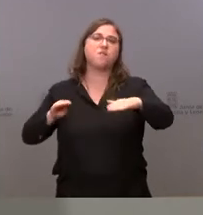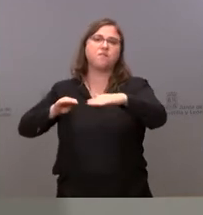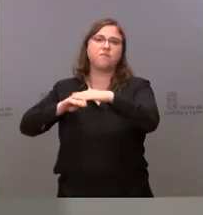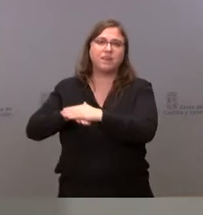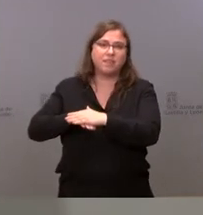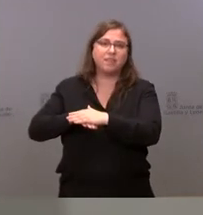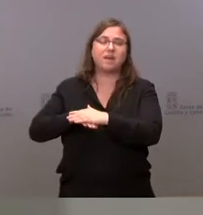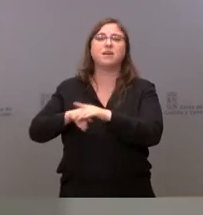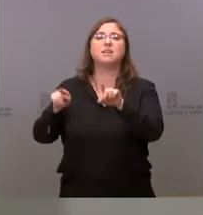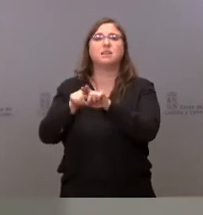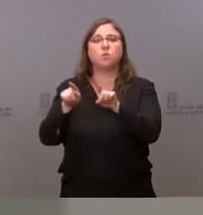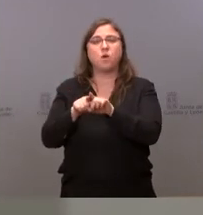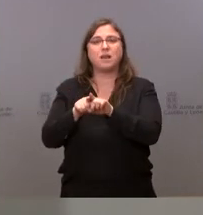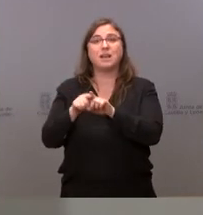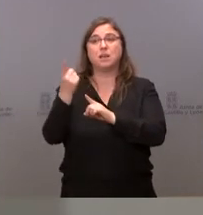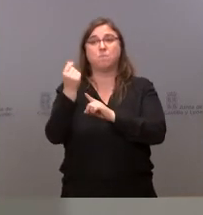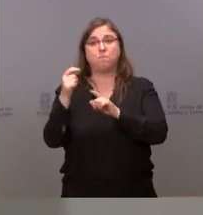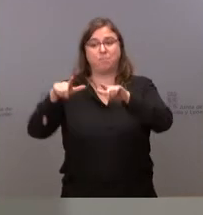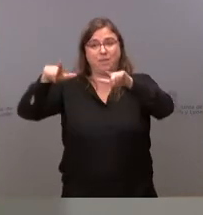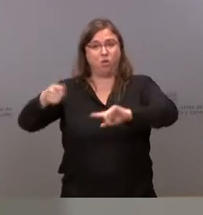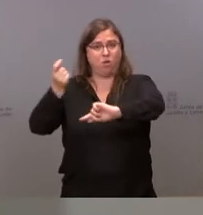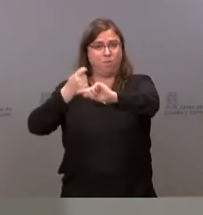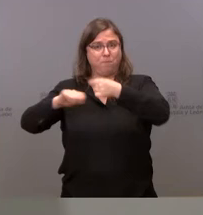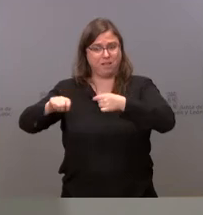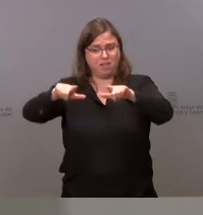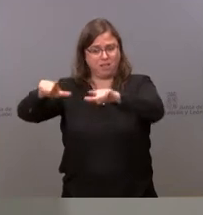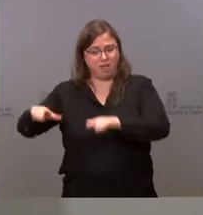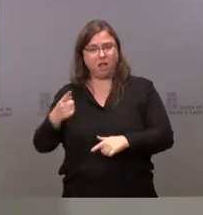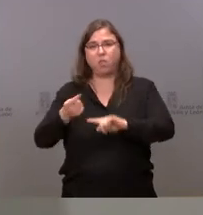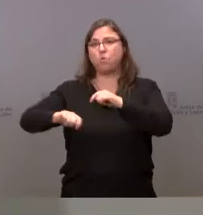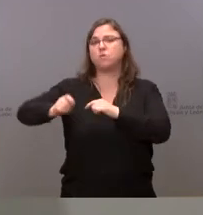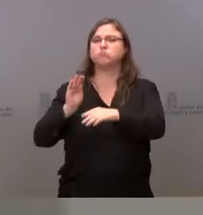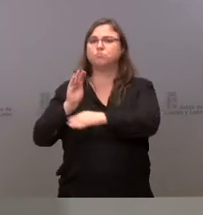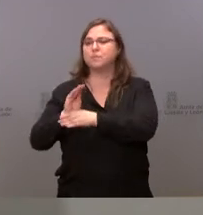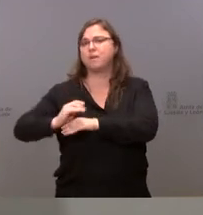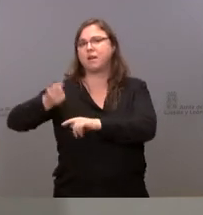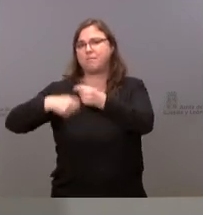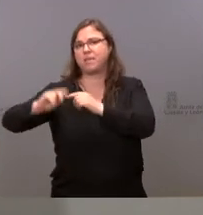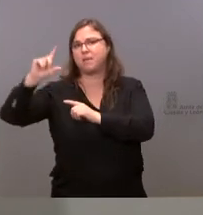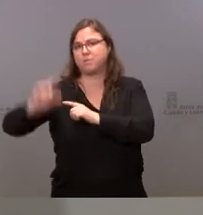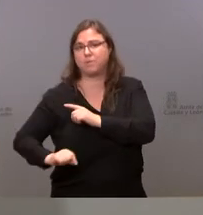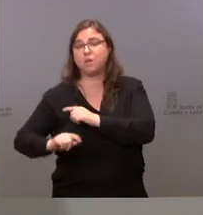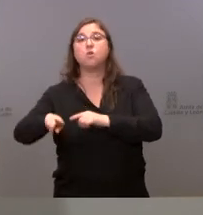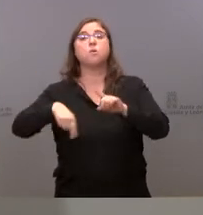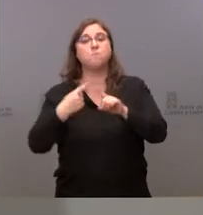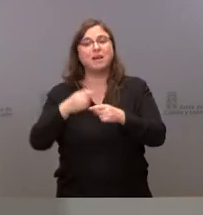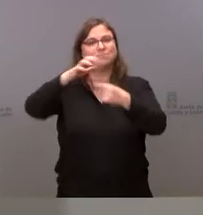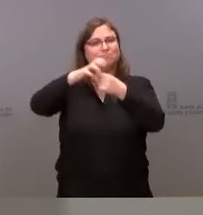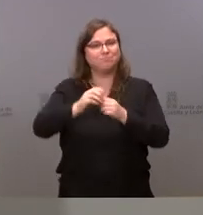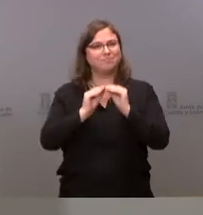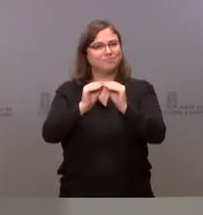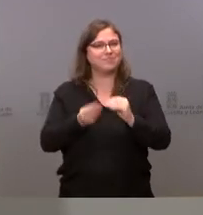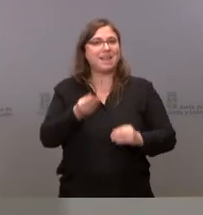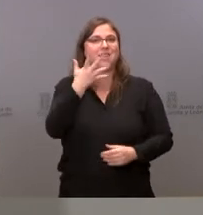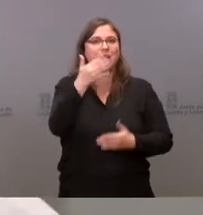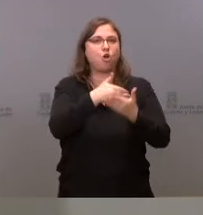la reducción del precio de venta de las parcelas de ese parque empresarial, ahora mejoramos la dotación del mismo con esos 5